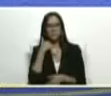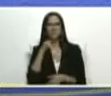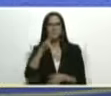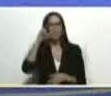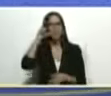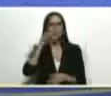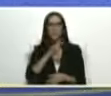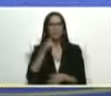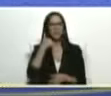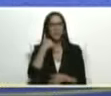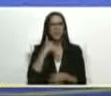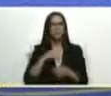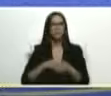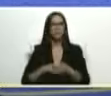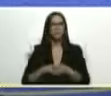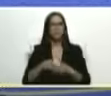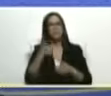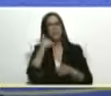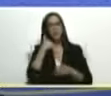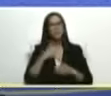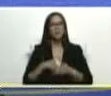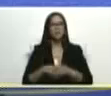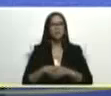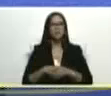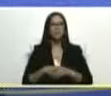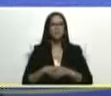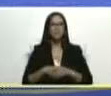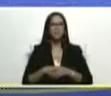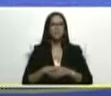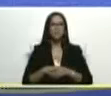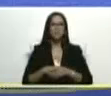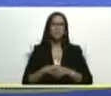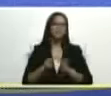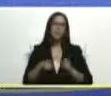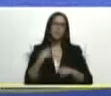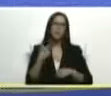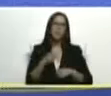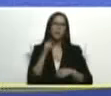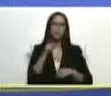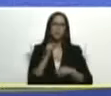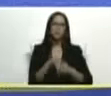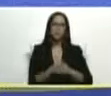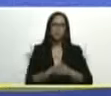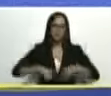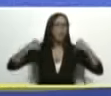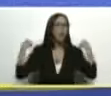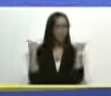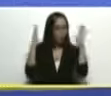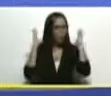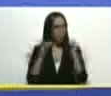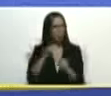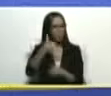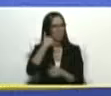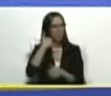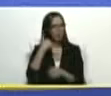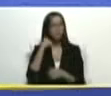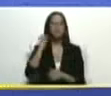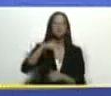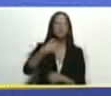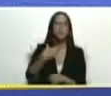días y no te llaman llámame no ya después tú le mentas a la madre a la persona que no te ha llamado o no